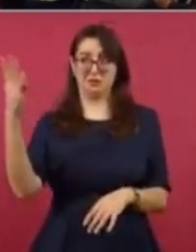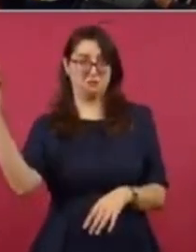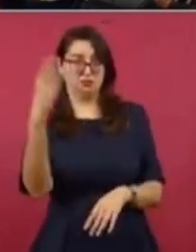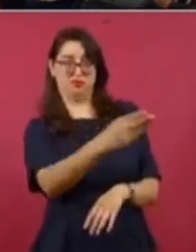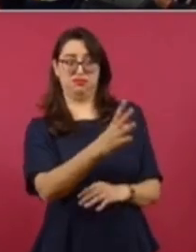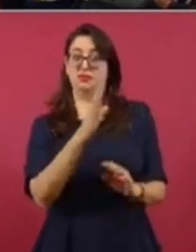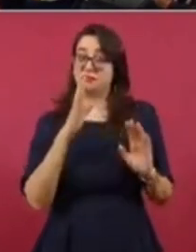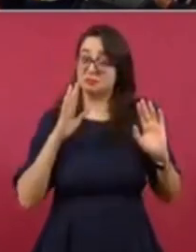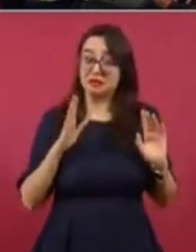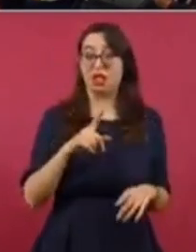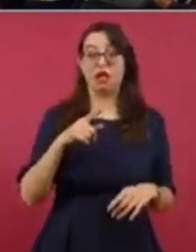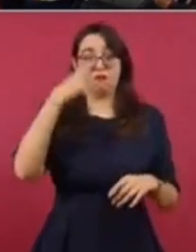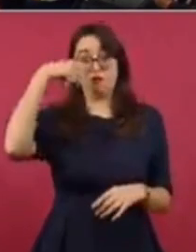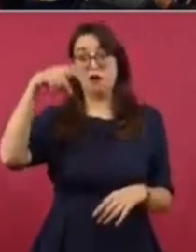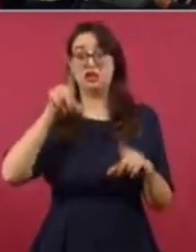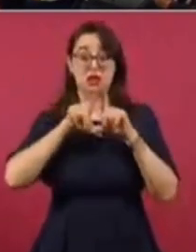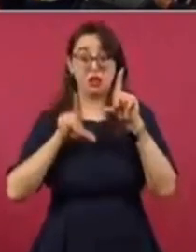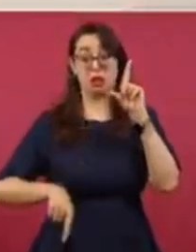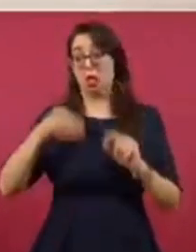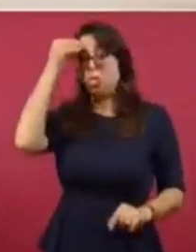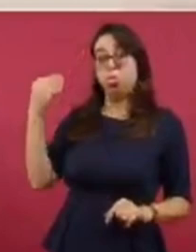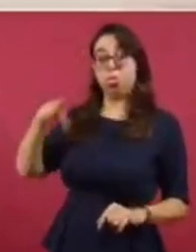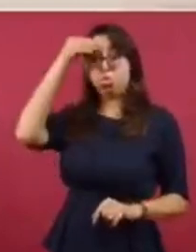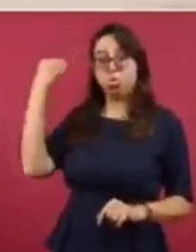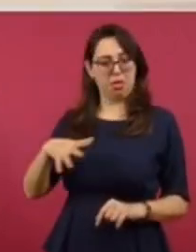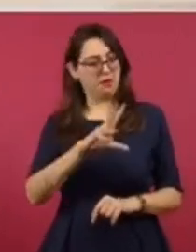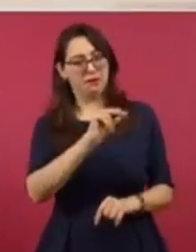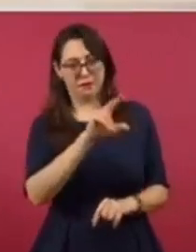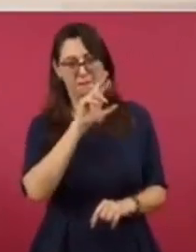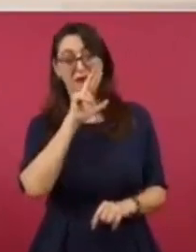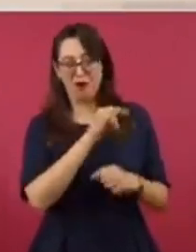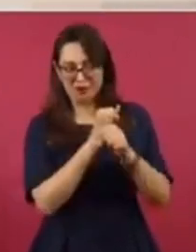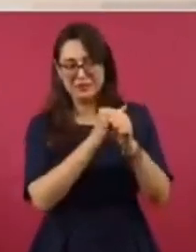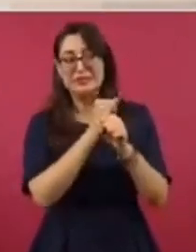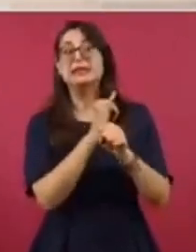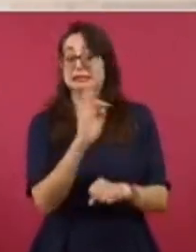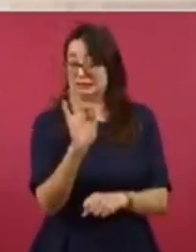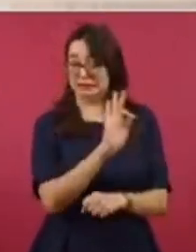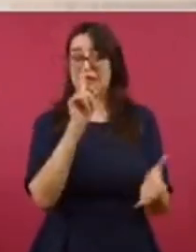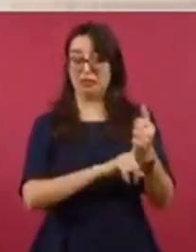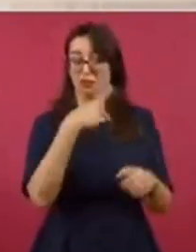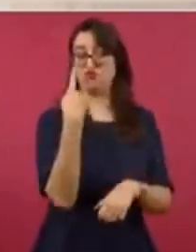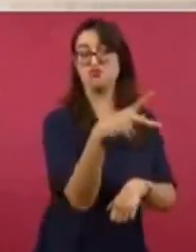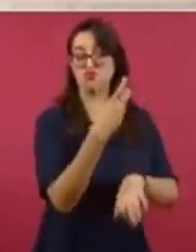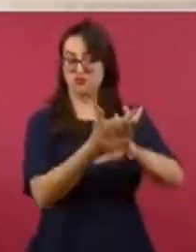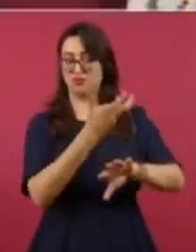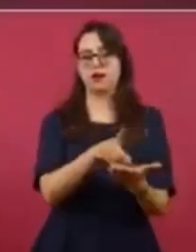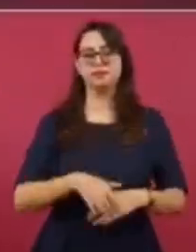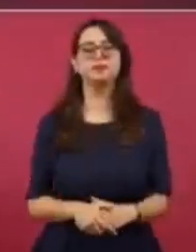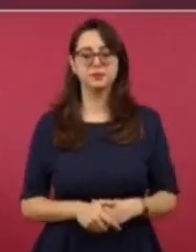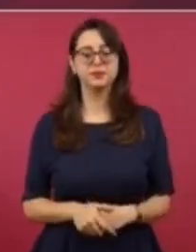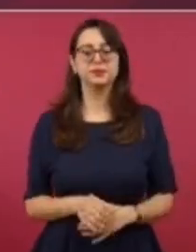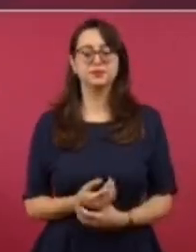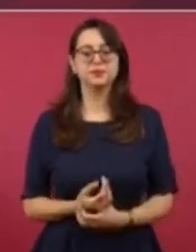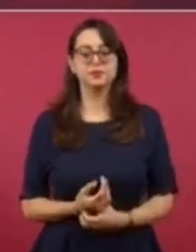Primero que hagan una investigación, porque en una de esas la droga entra por Florida.